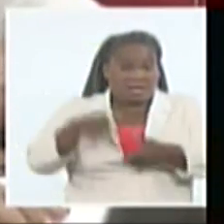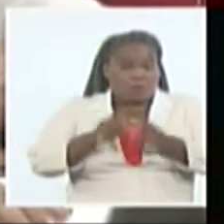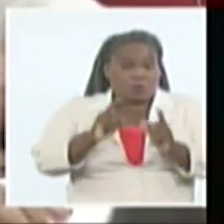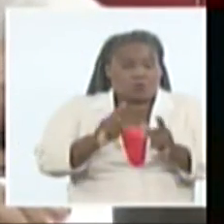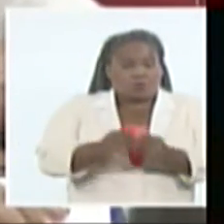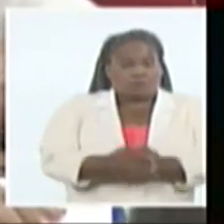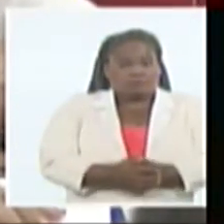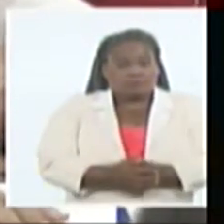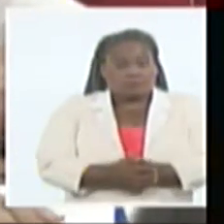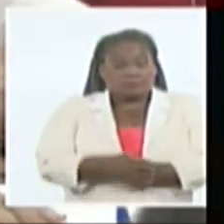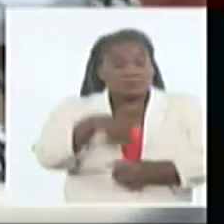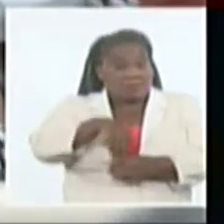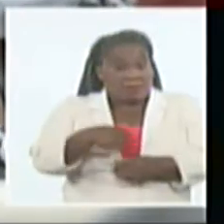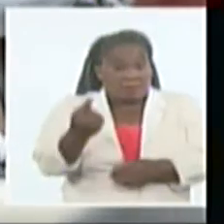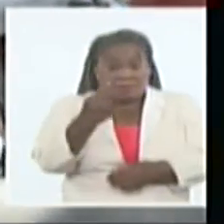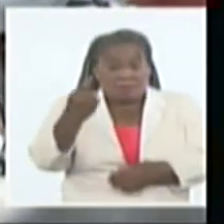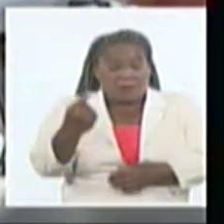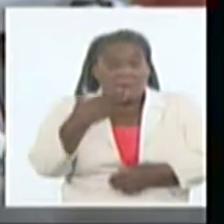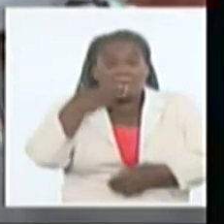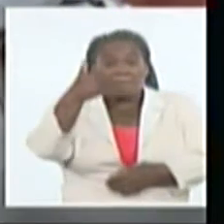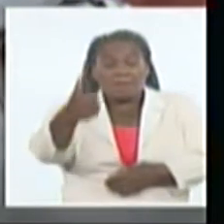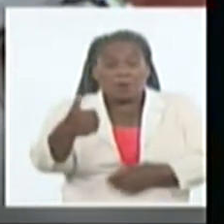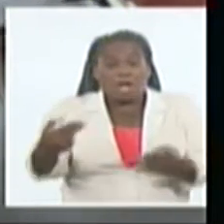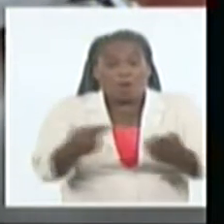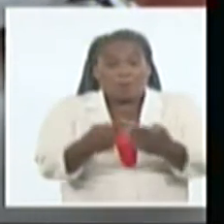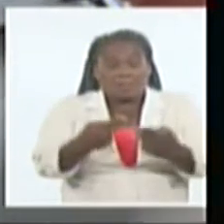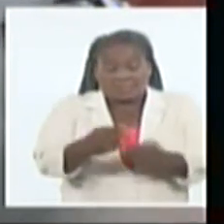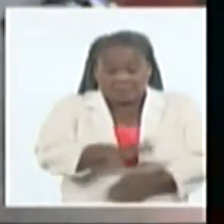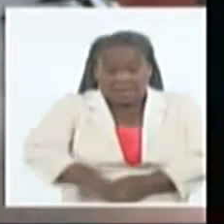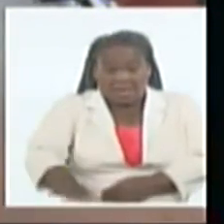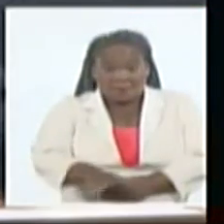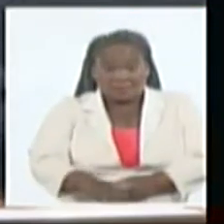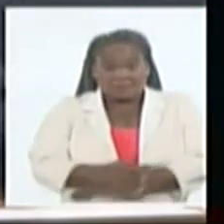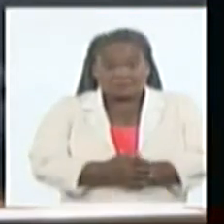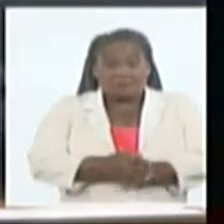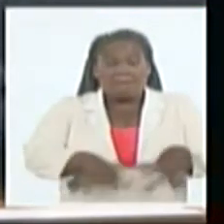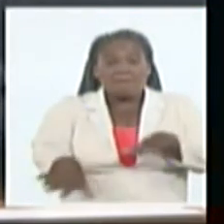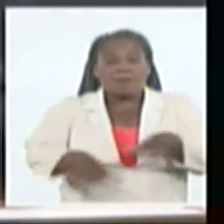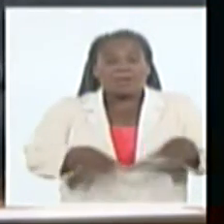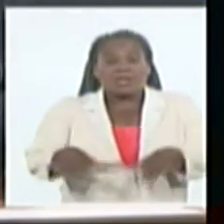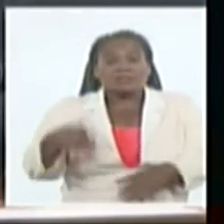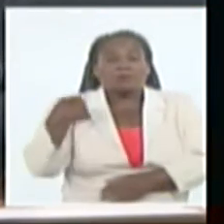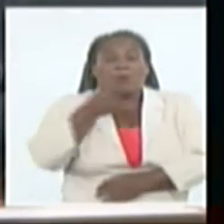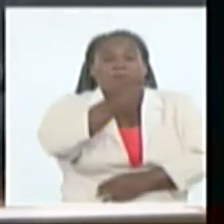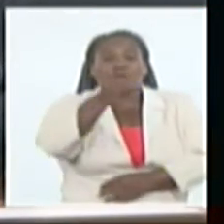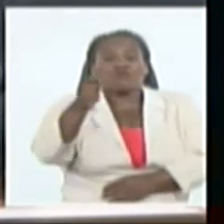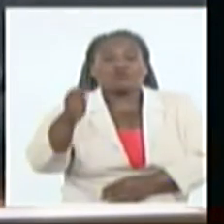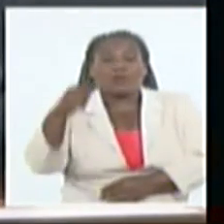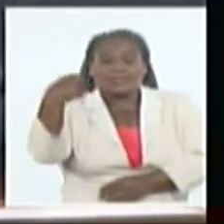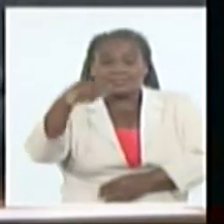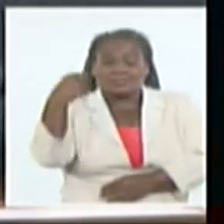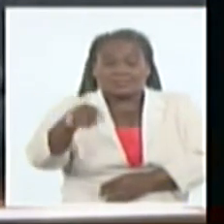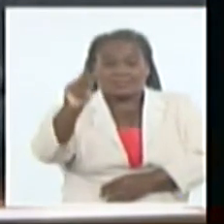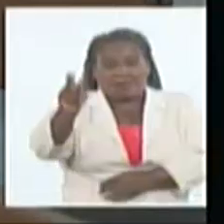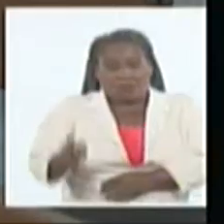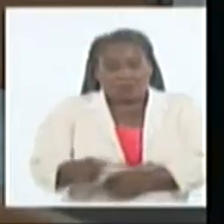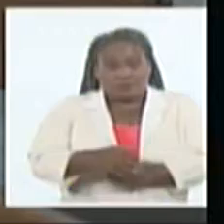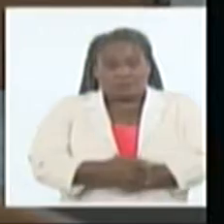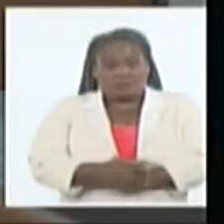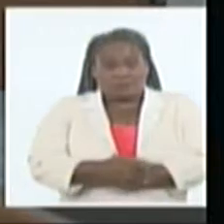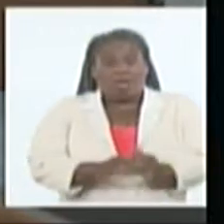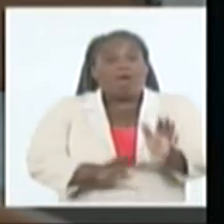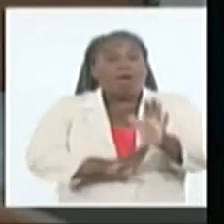mejorar el nivel competitivo en la base, la preparación de los profesores y entrenadores talentos, avanzar en las mejoras